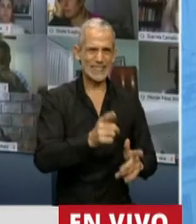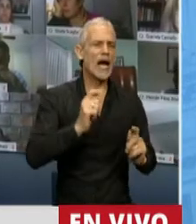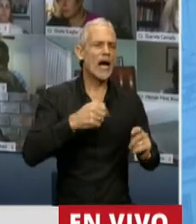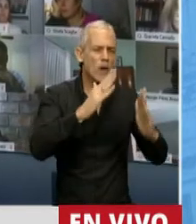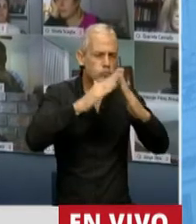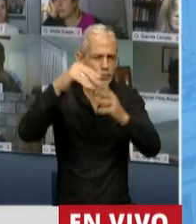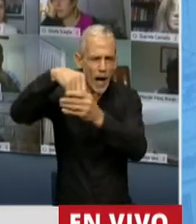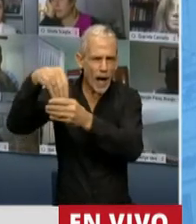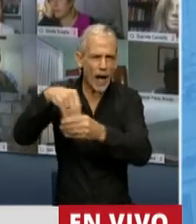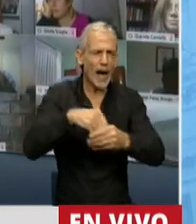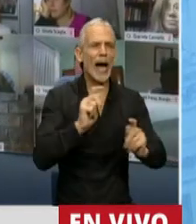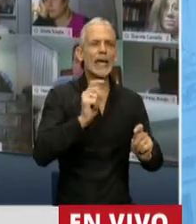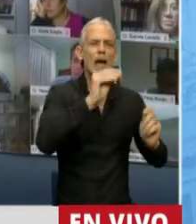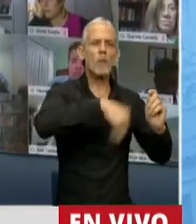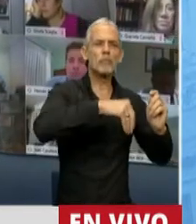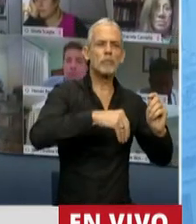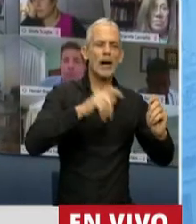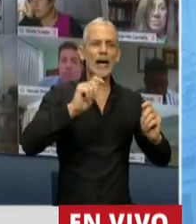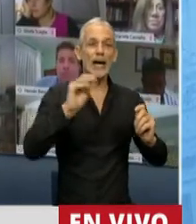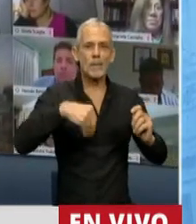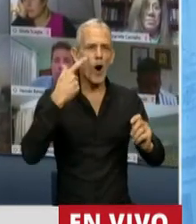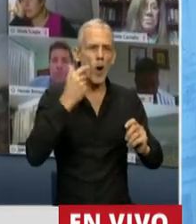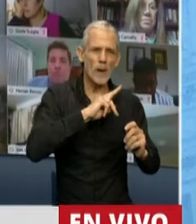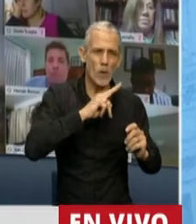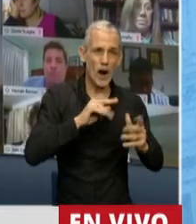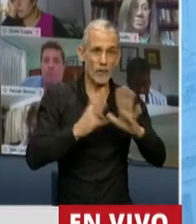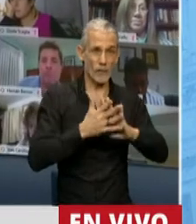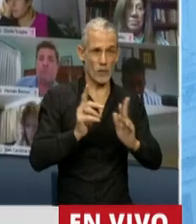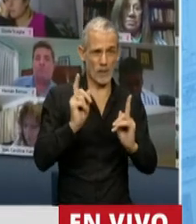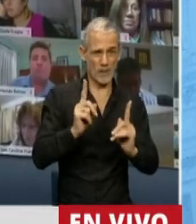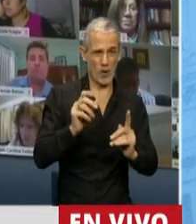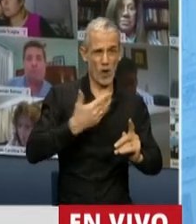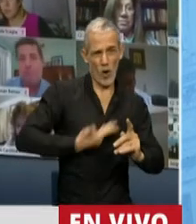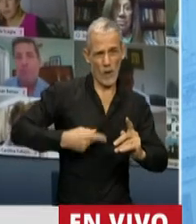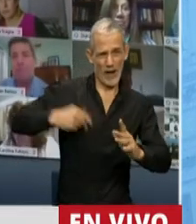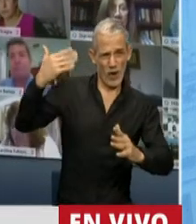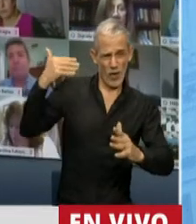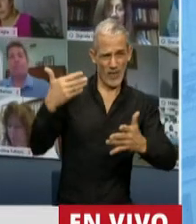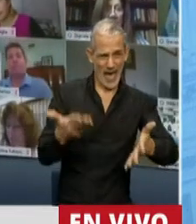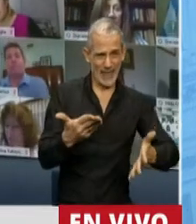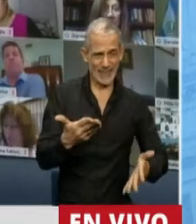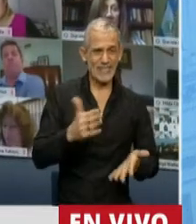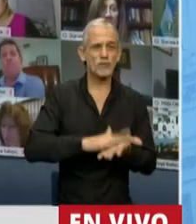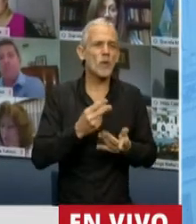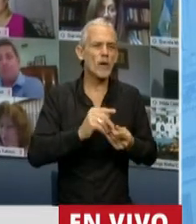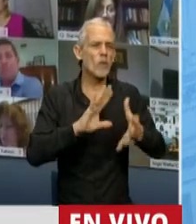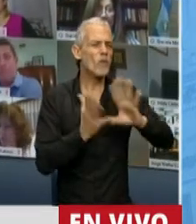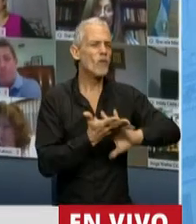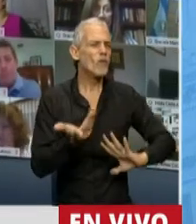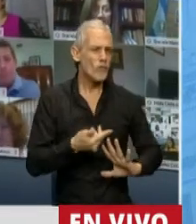sido los perdedores y las perdedoras del modelo que nos antecedió en la gestión actual, que tiene que ver con un